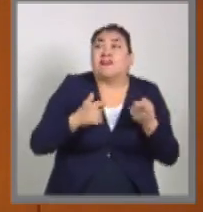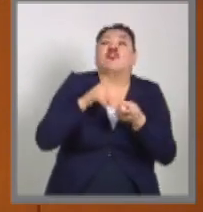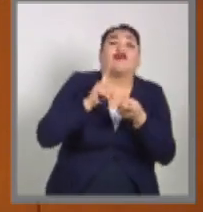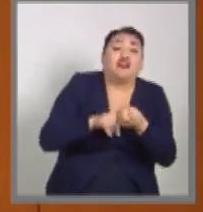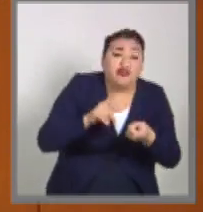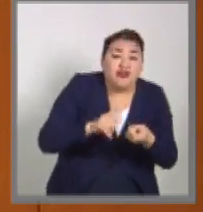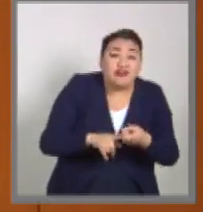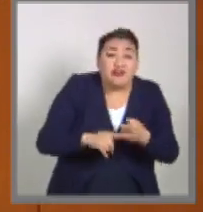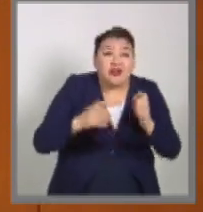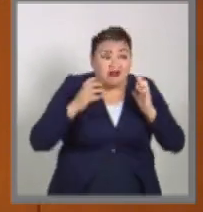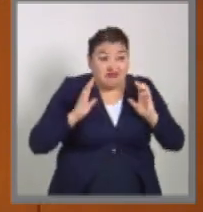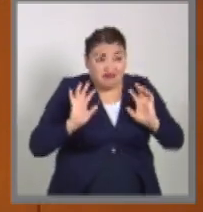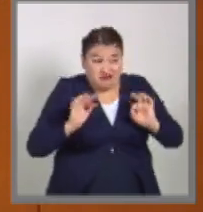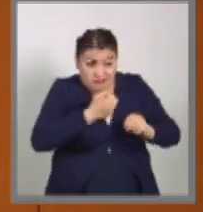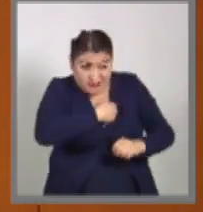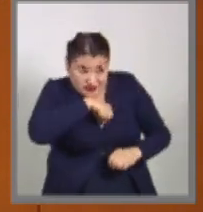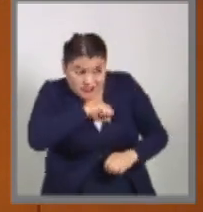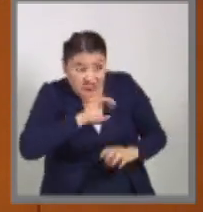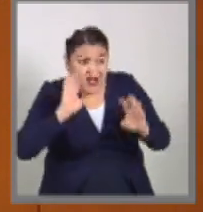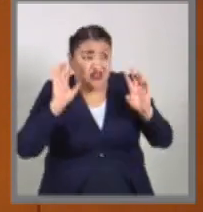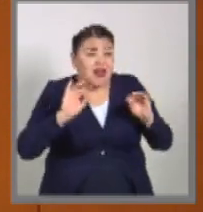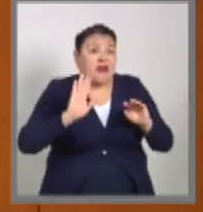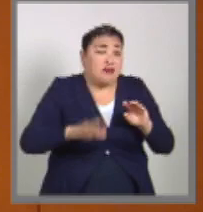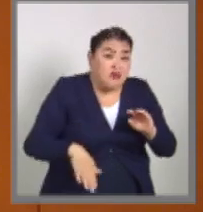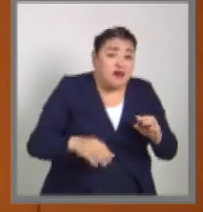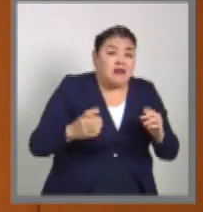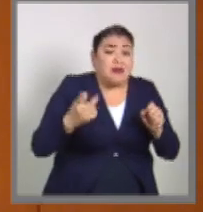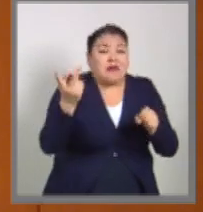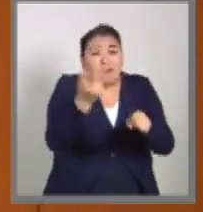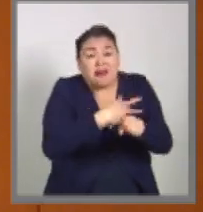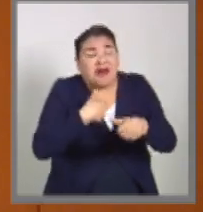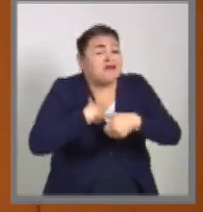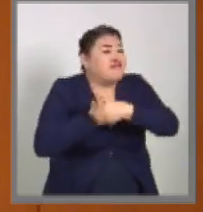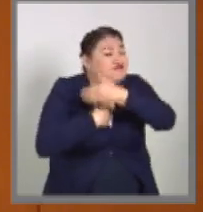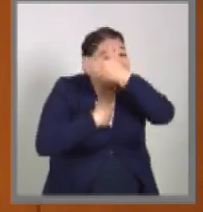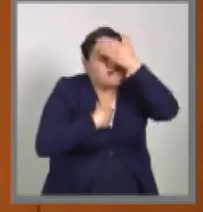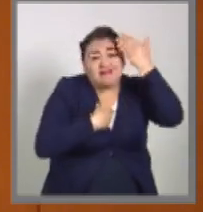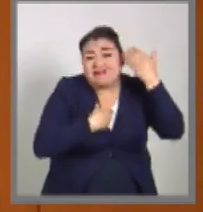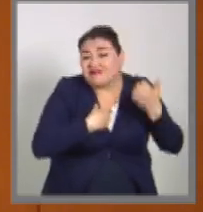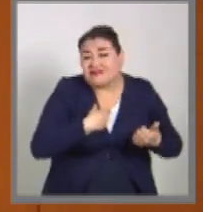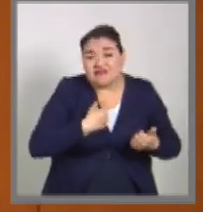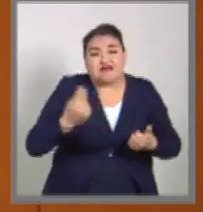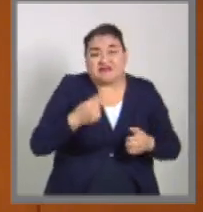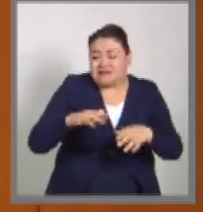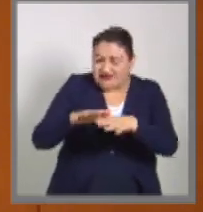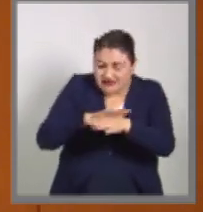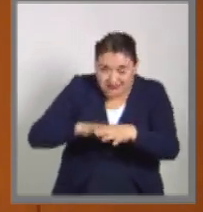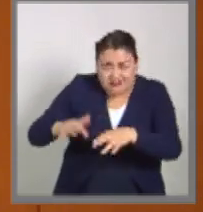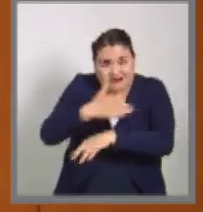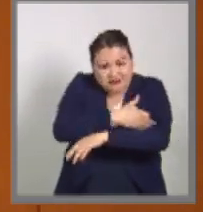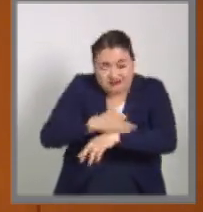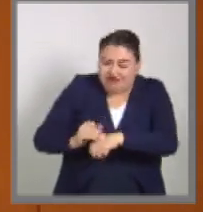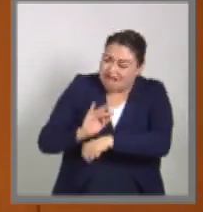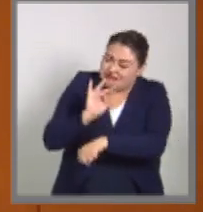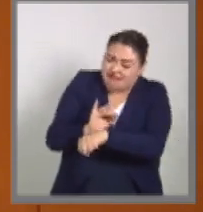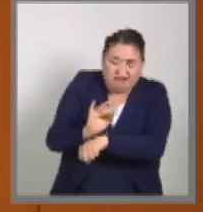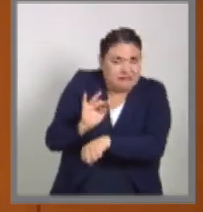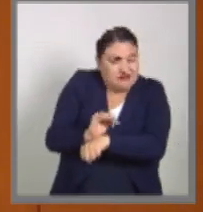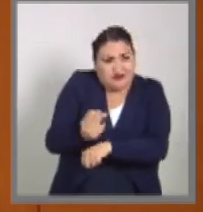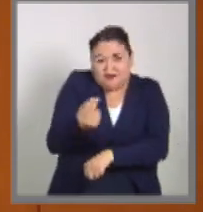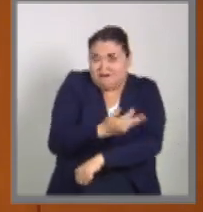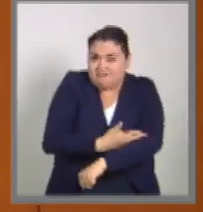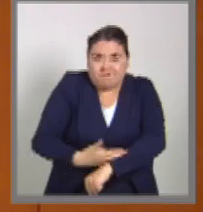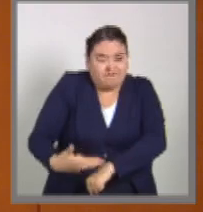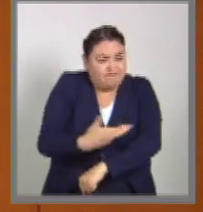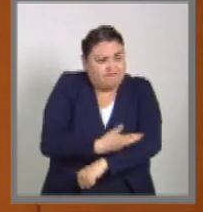entonces necesitamos como Estado darle alternativas y protección a esas familias,